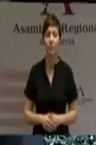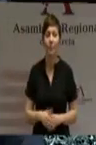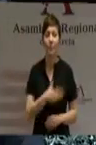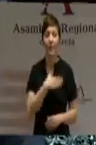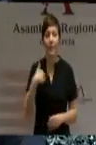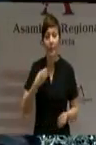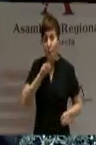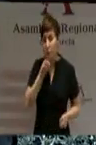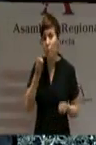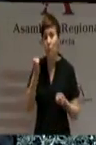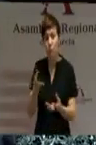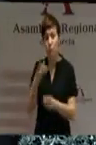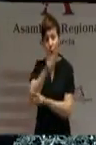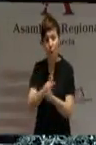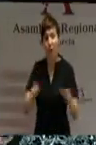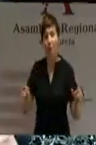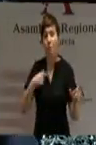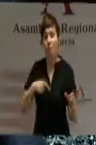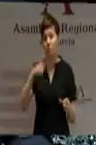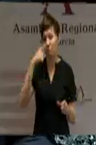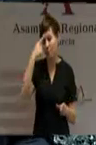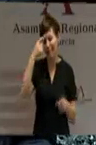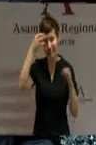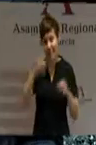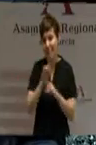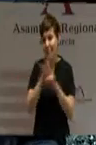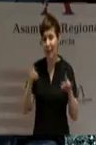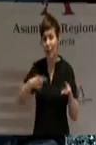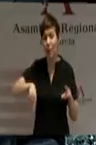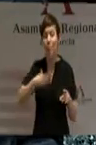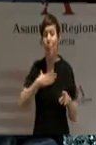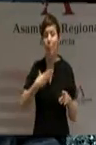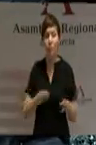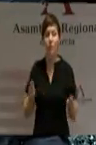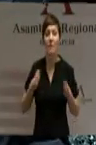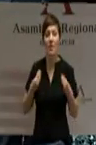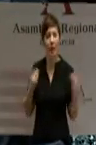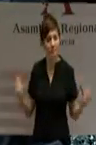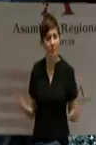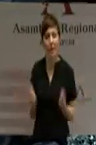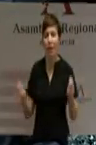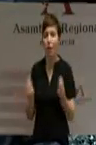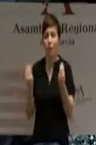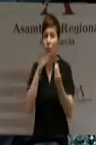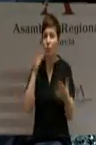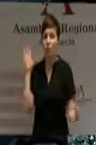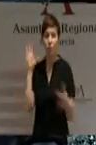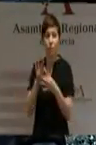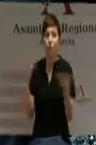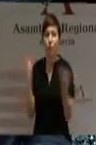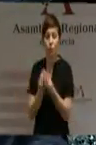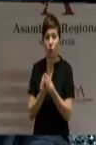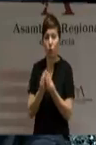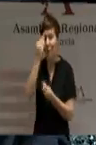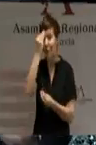nuestro convencimiento de que esos objetivos van a mejorar su vida, porque se han establecido con ellos, pensando